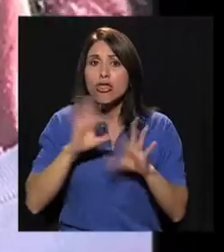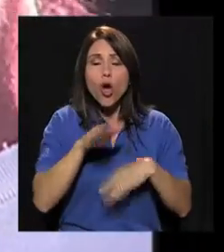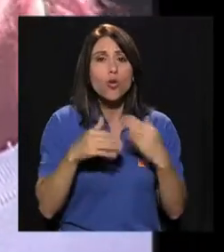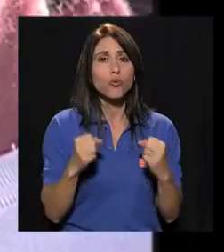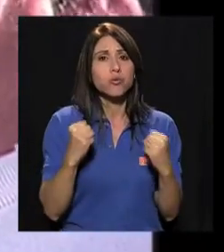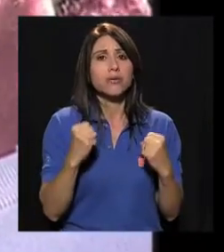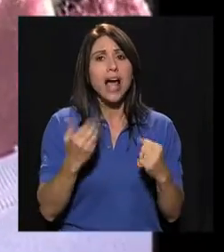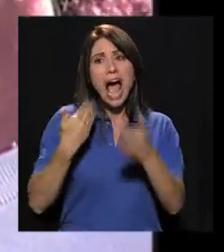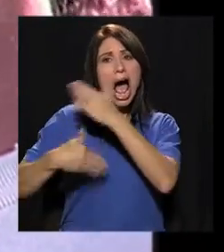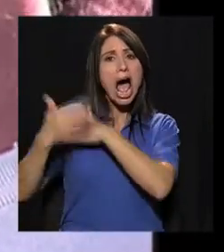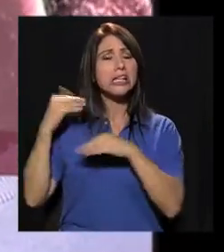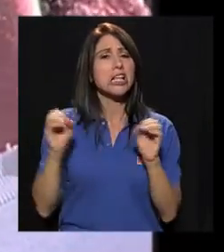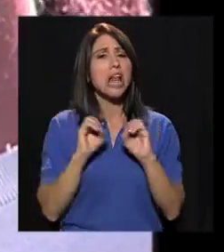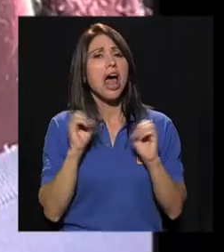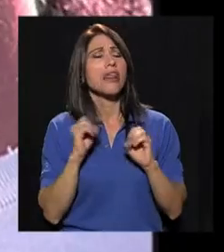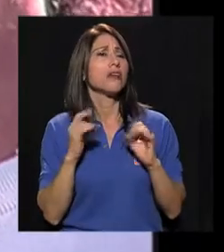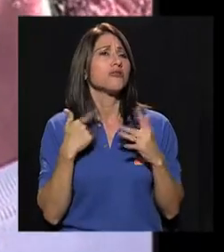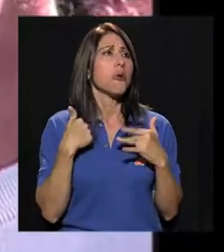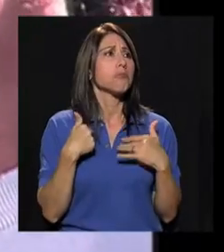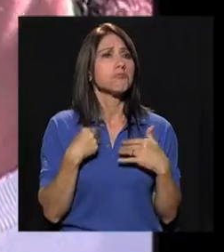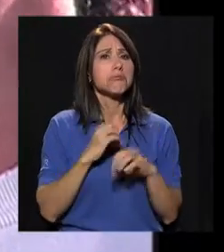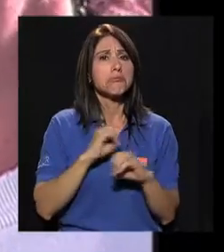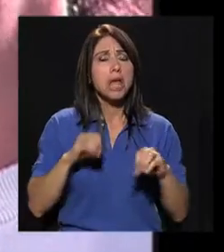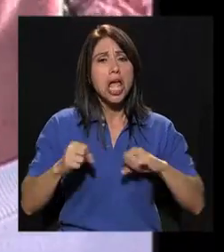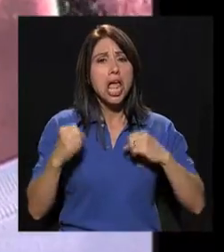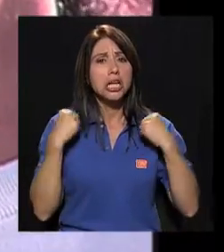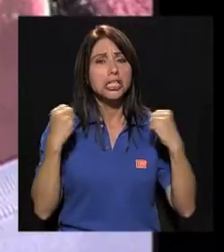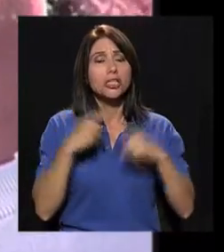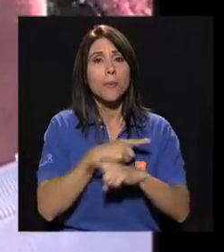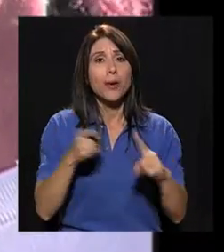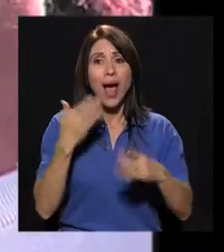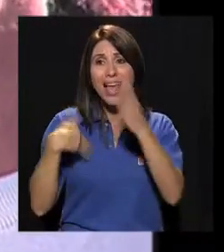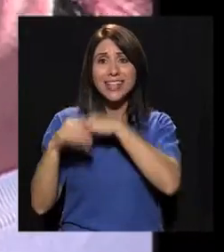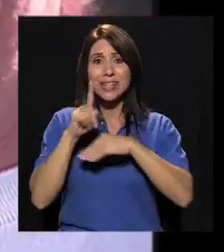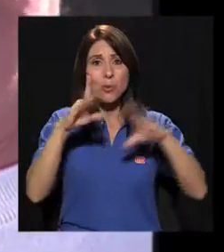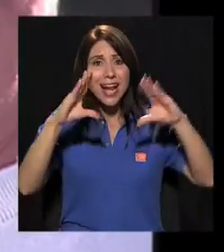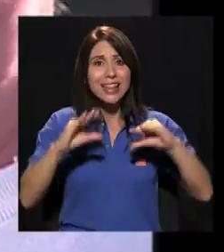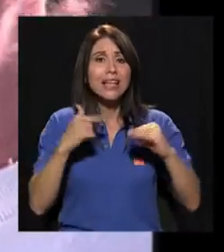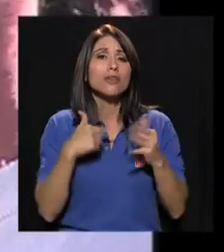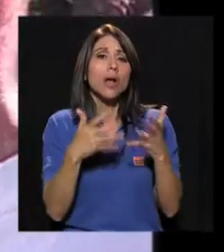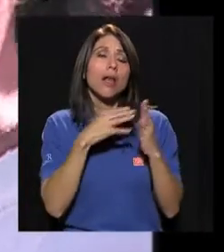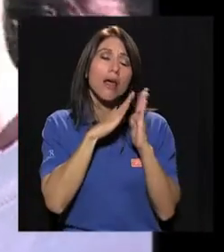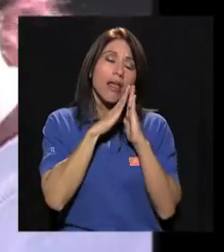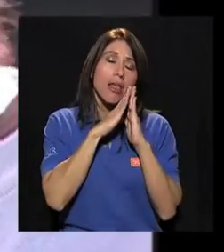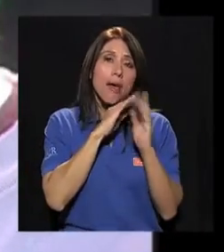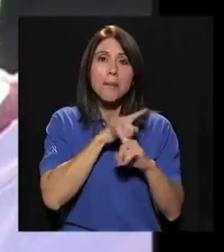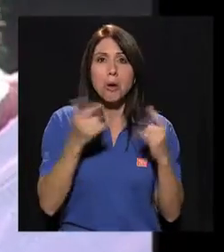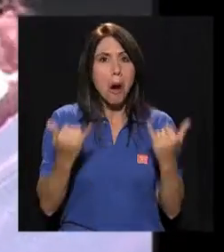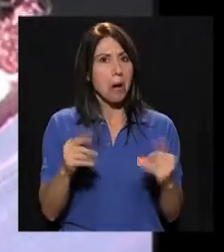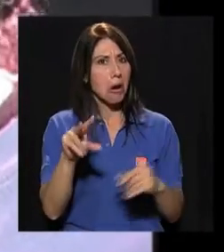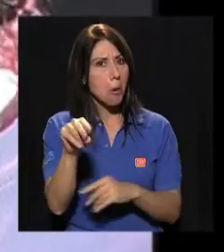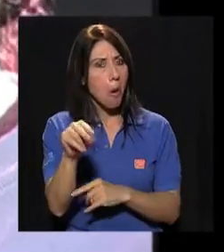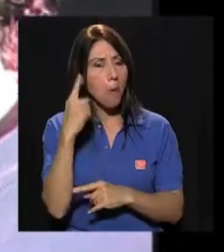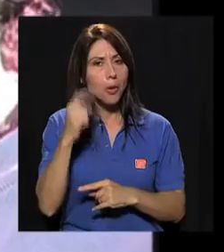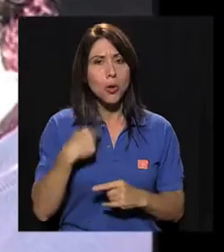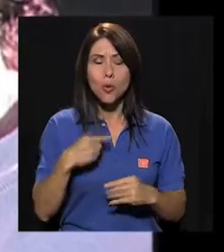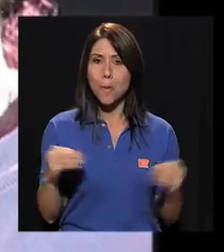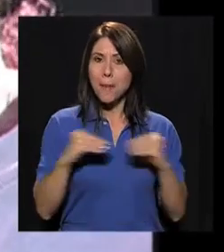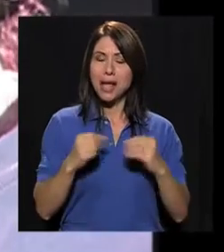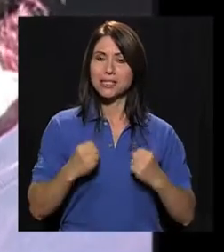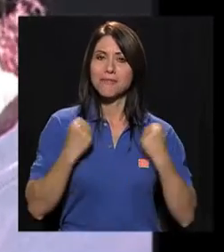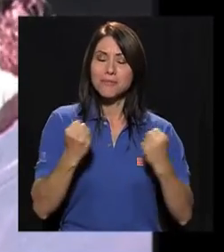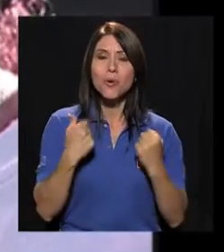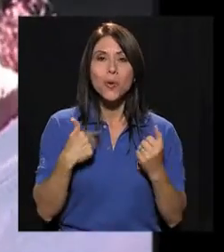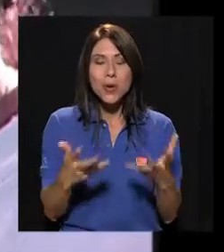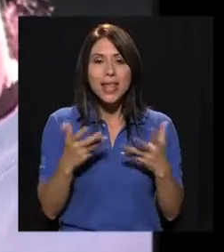Que yo cuando no venía a caminar hace tiempo, de verdad. Yo a una de la tarde decía, voy a acostarme un ratito. Y ahora no lo hago. Por la misma, porque